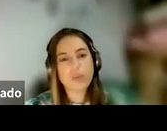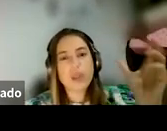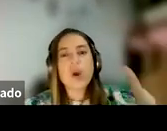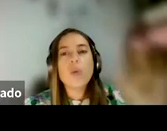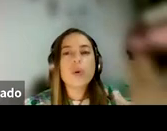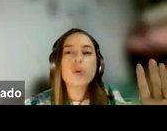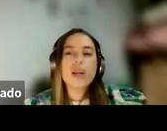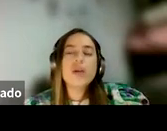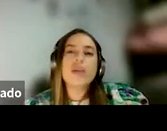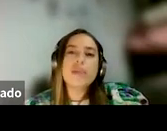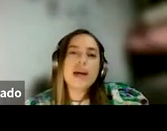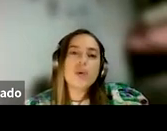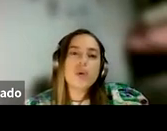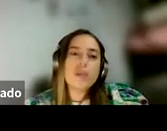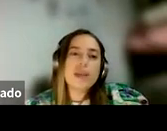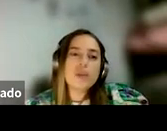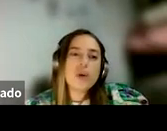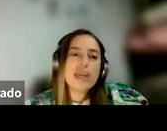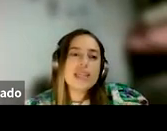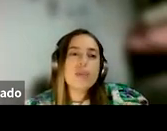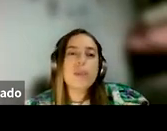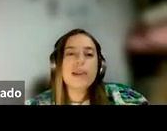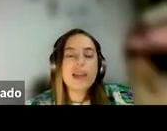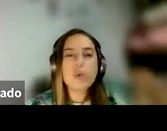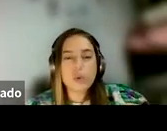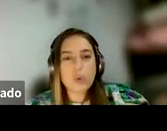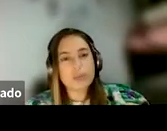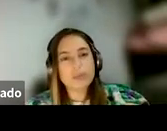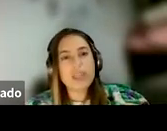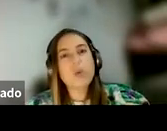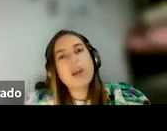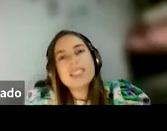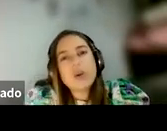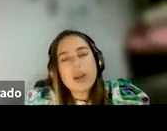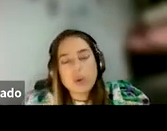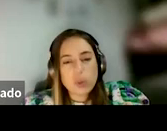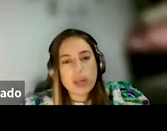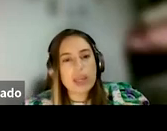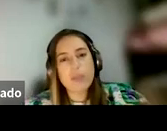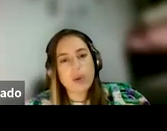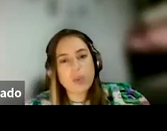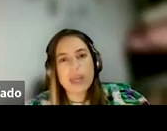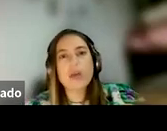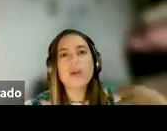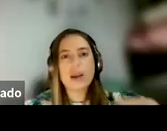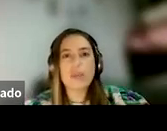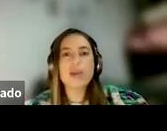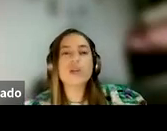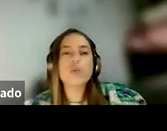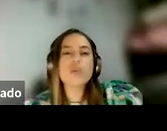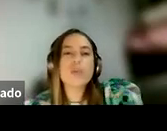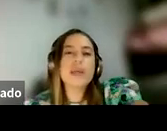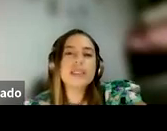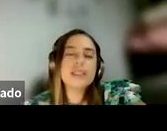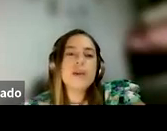relación. Por otro lado, también hay otro elemento que es el papel de la cultura. ¿Y cuál ha sido la cultura que ha predominado, al